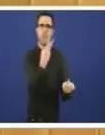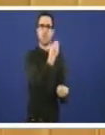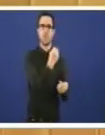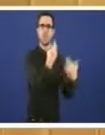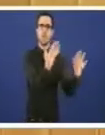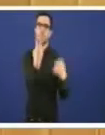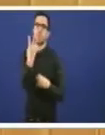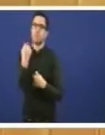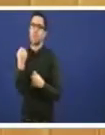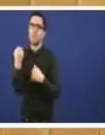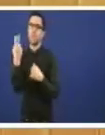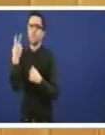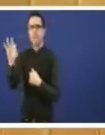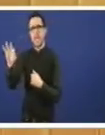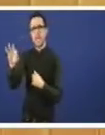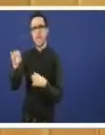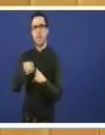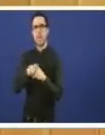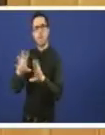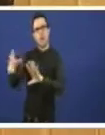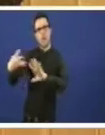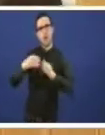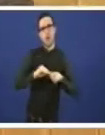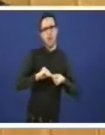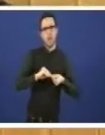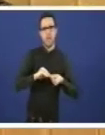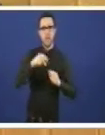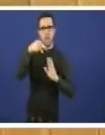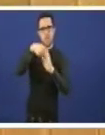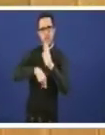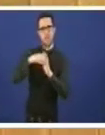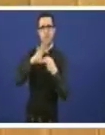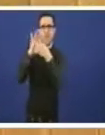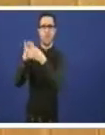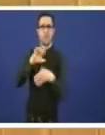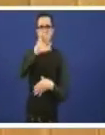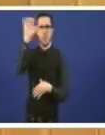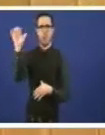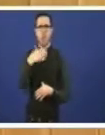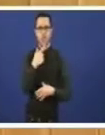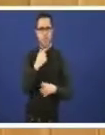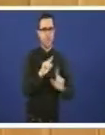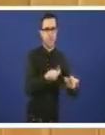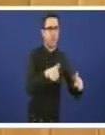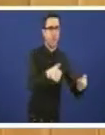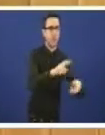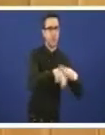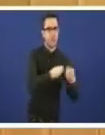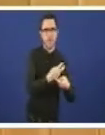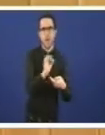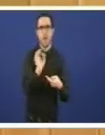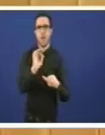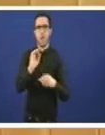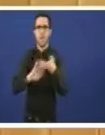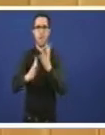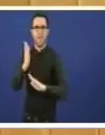a normativa da Unión Europea que non é o reciclase ou inceneración é un ciclo integral